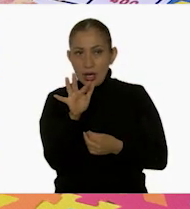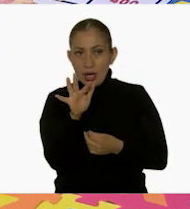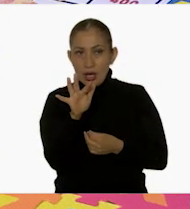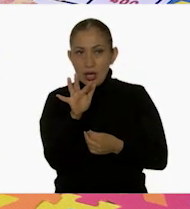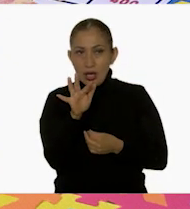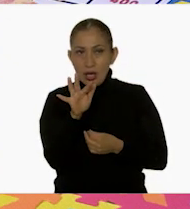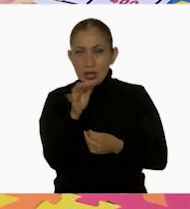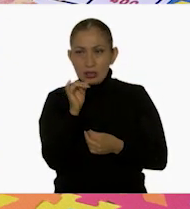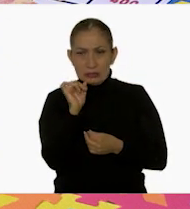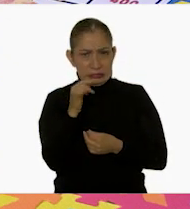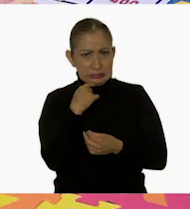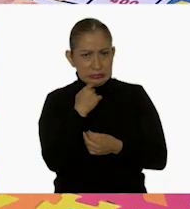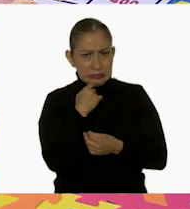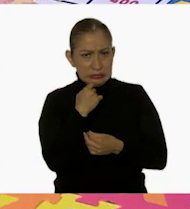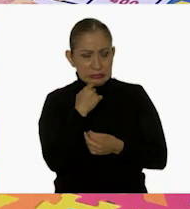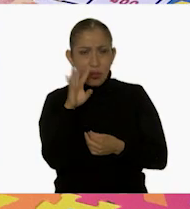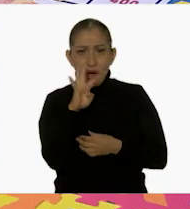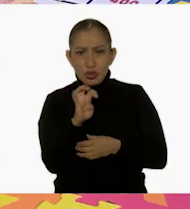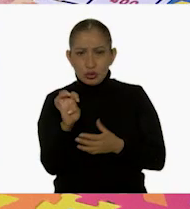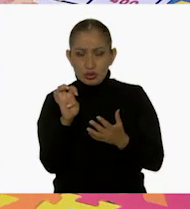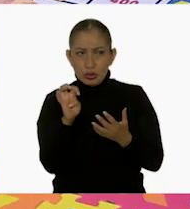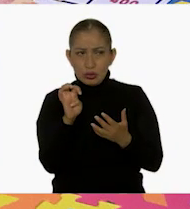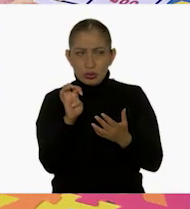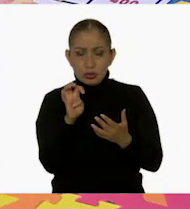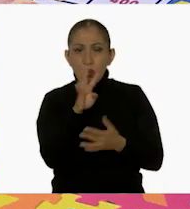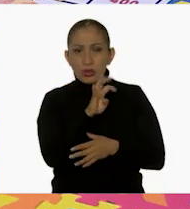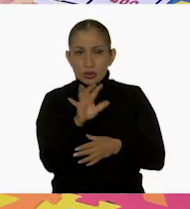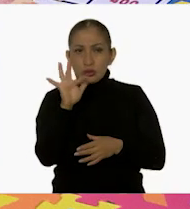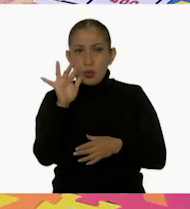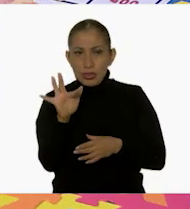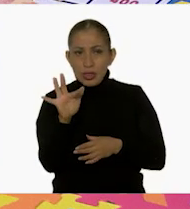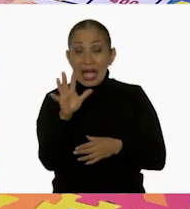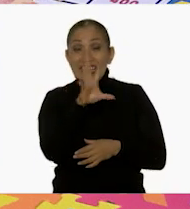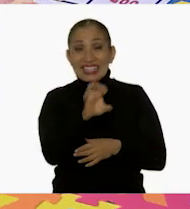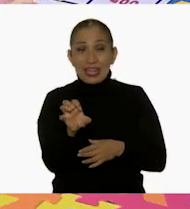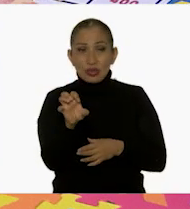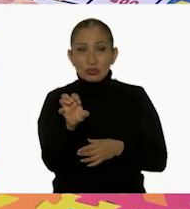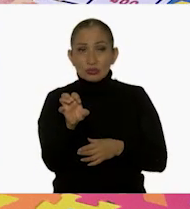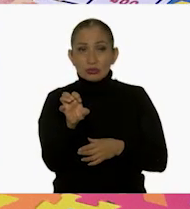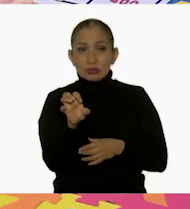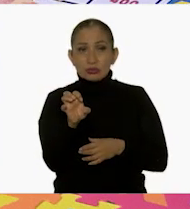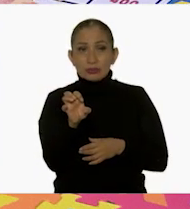Sí, ¿verdad? 400, 450 y 500.